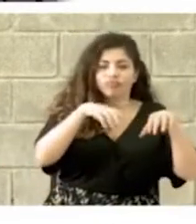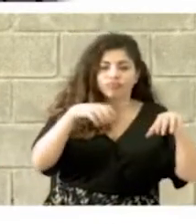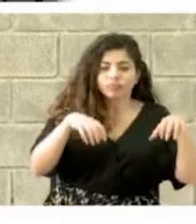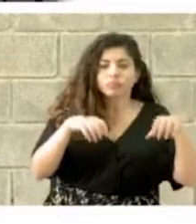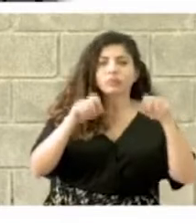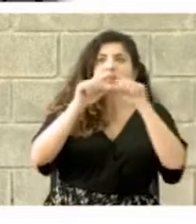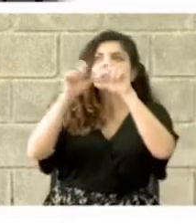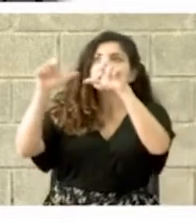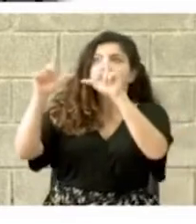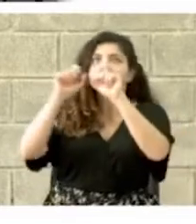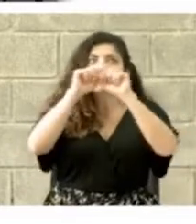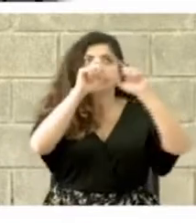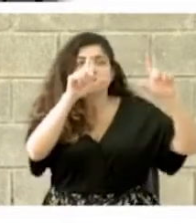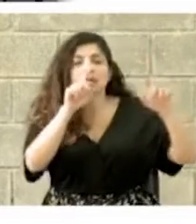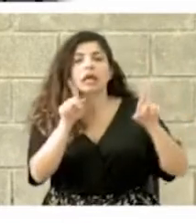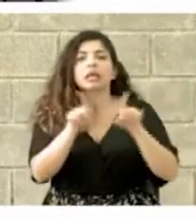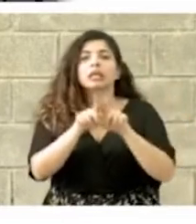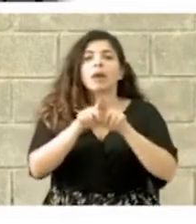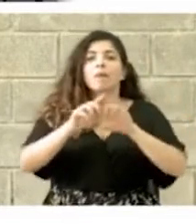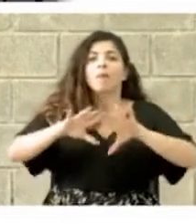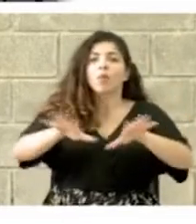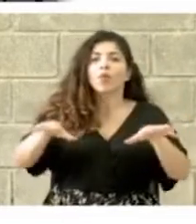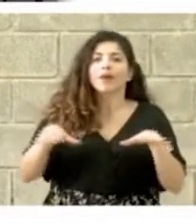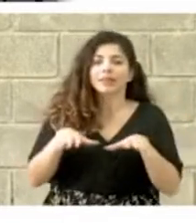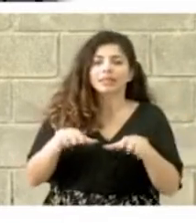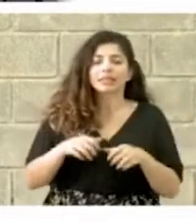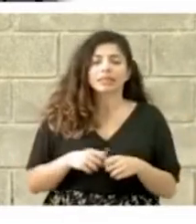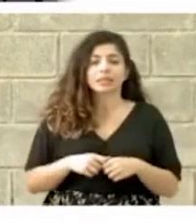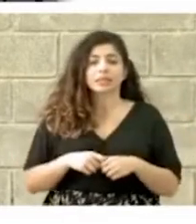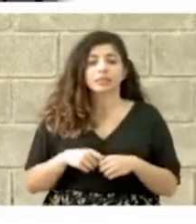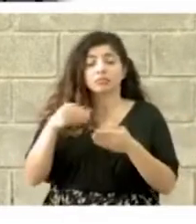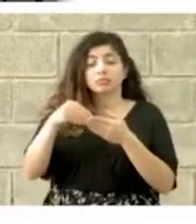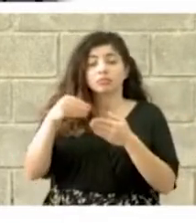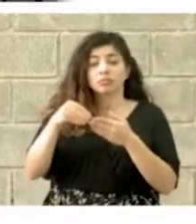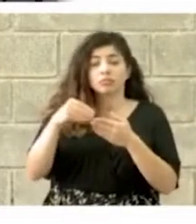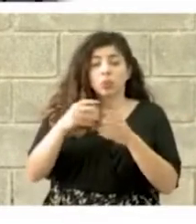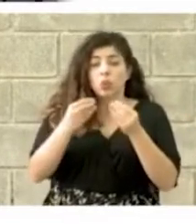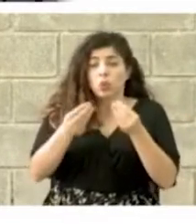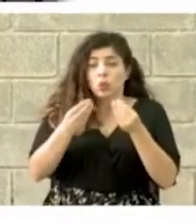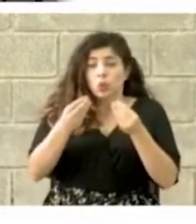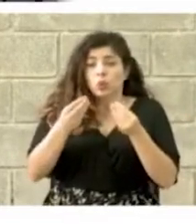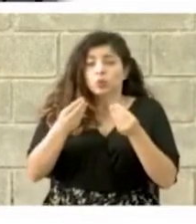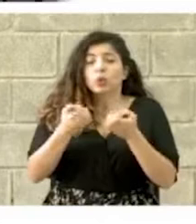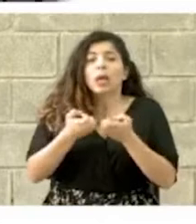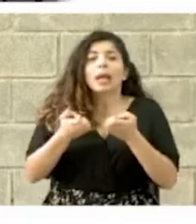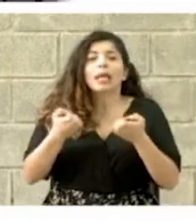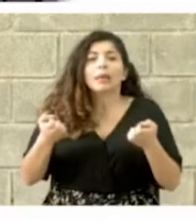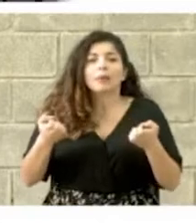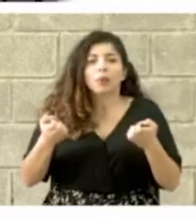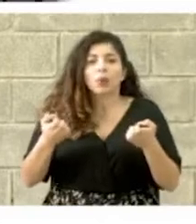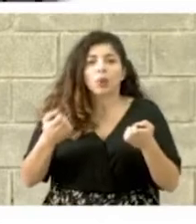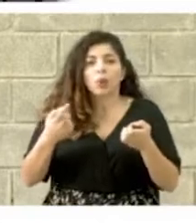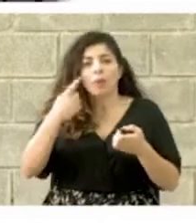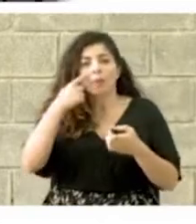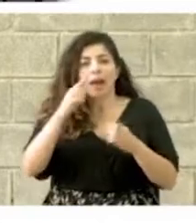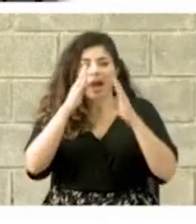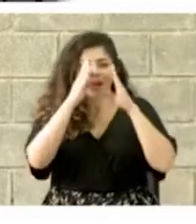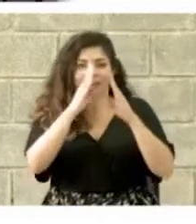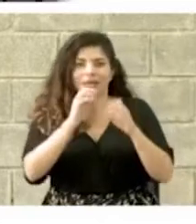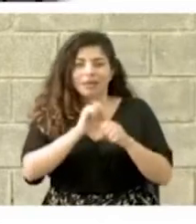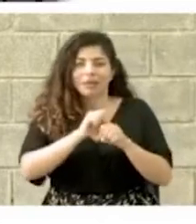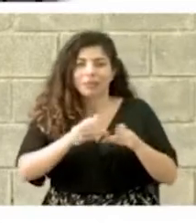señalización y mobiliario. Se ha adquirido una gran cantidad de equipos para la pandemia.